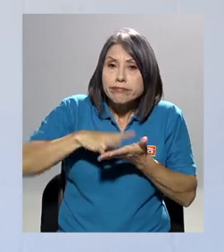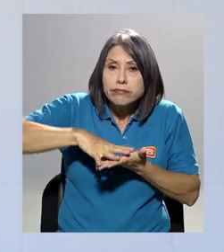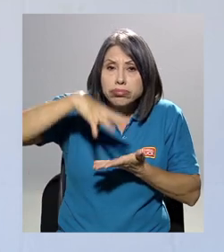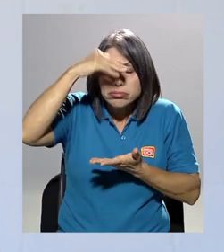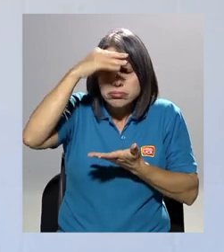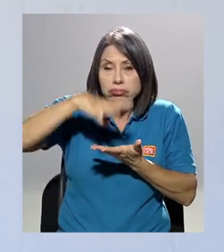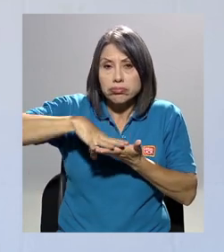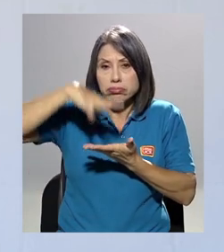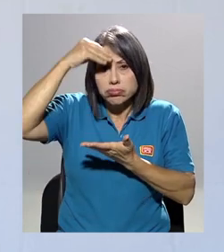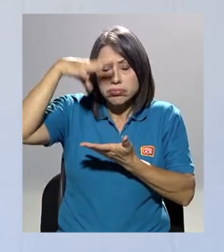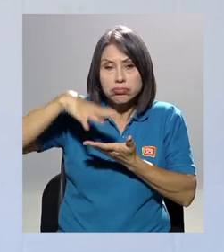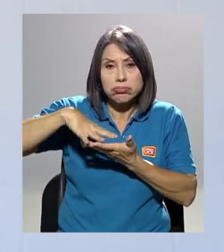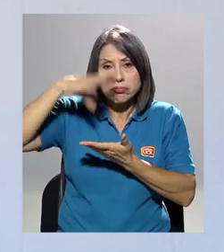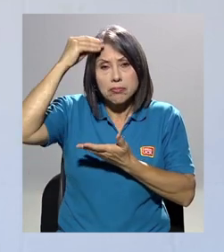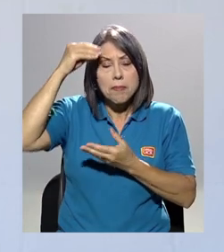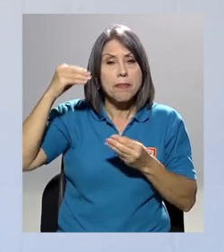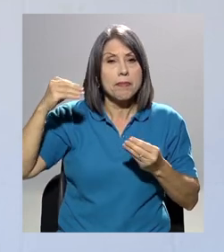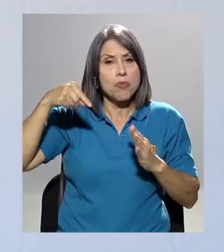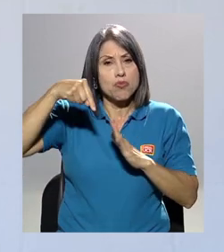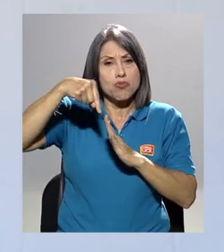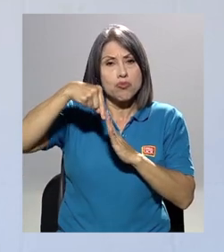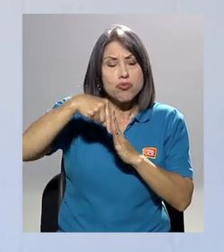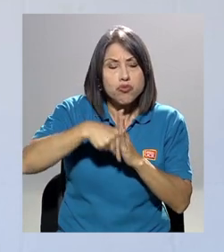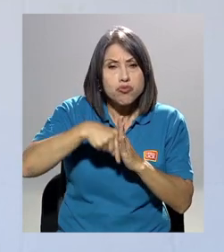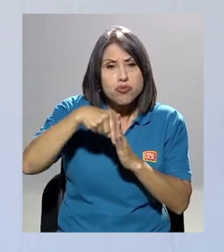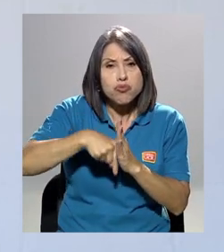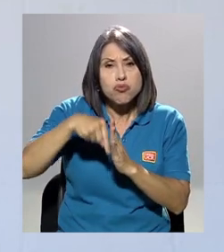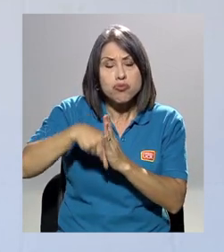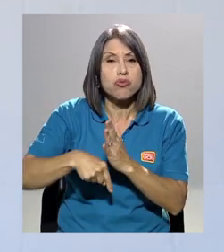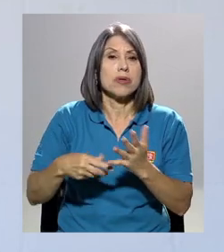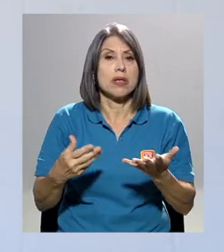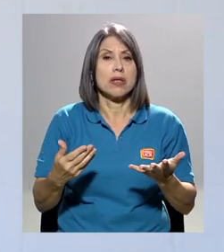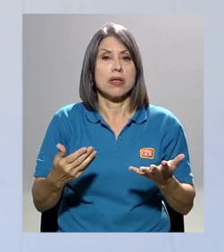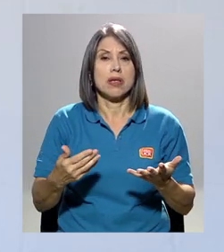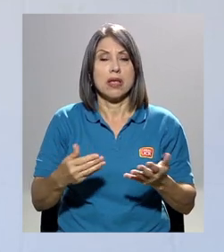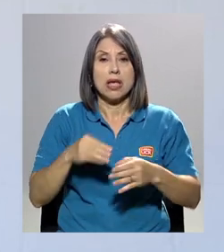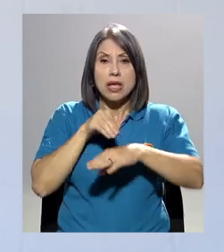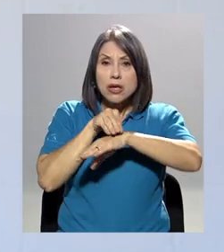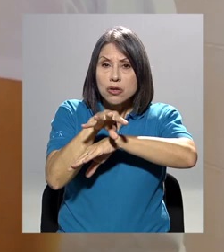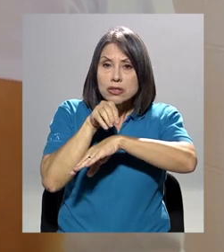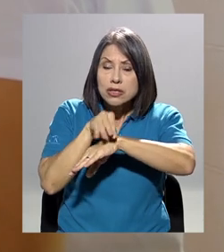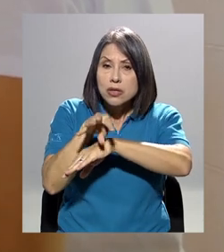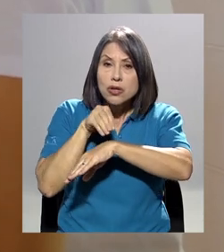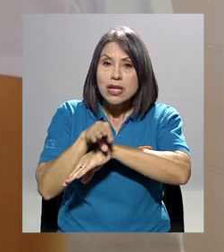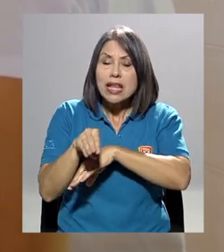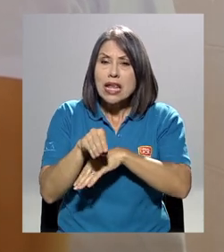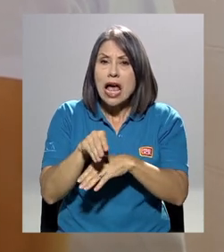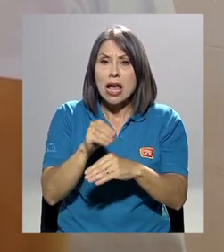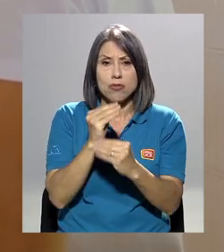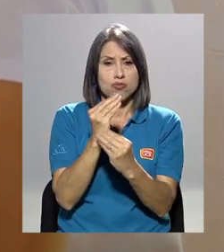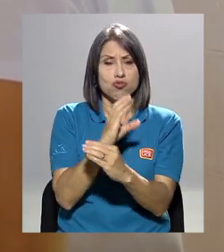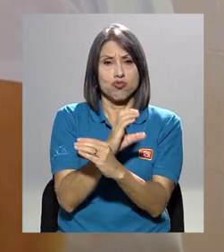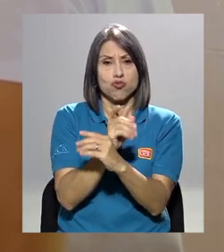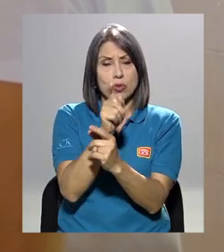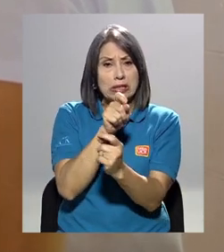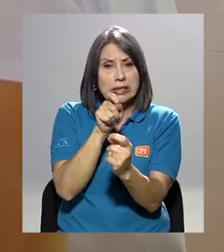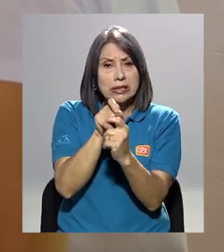un poquito más profunda académicamente y una asesoría más meticulosa.